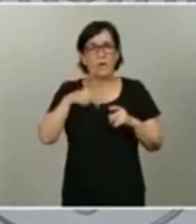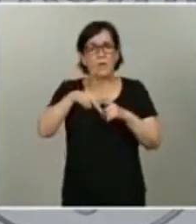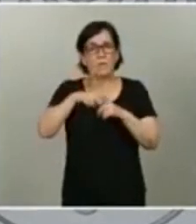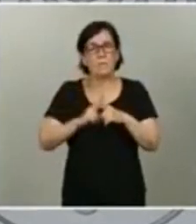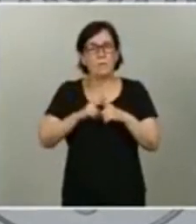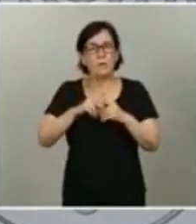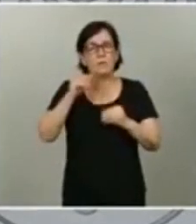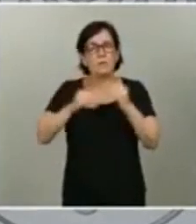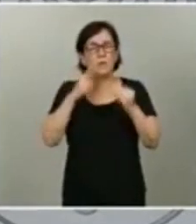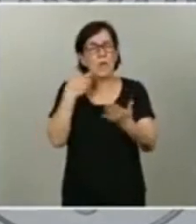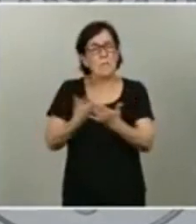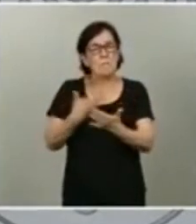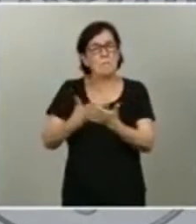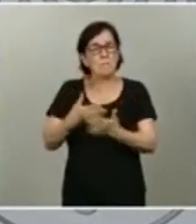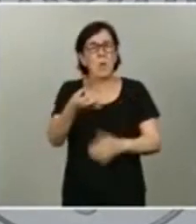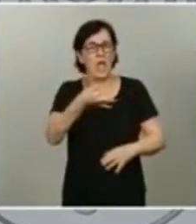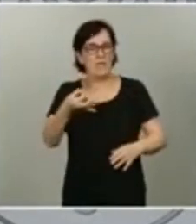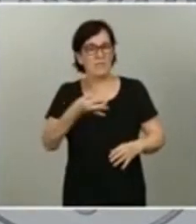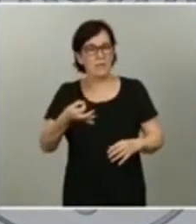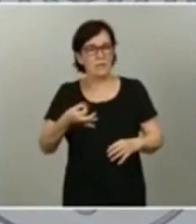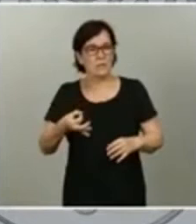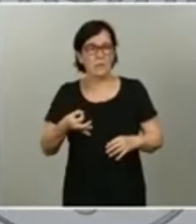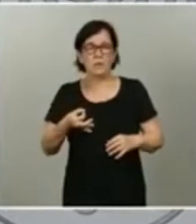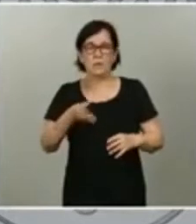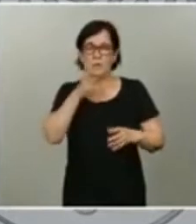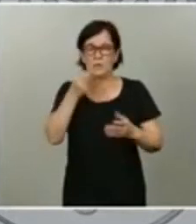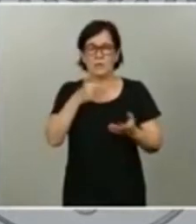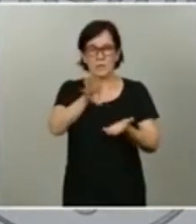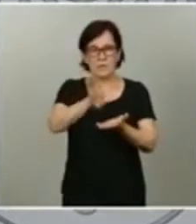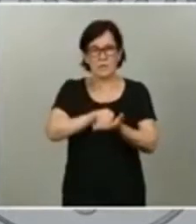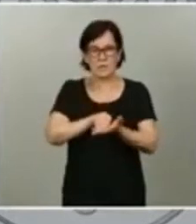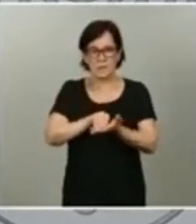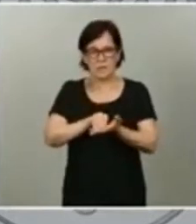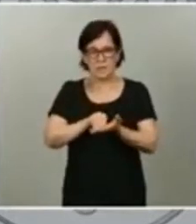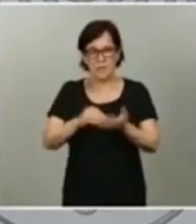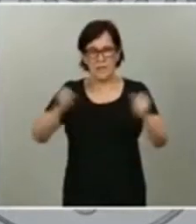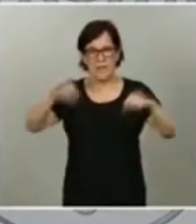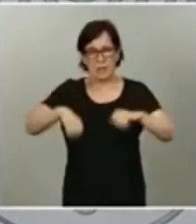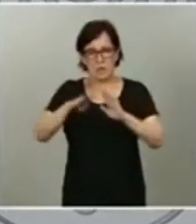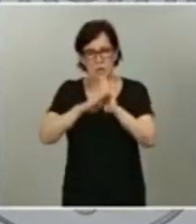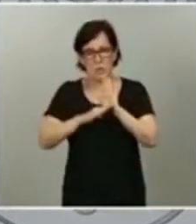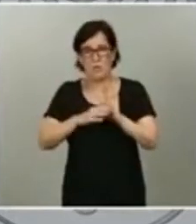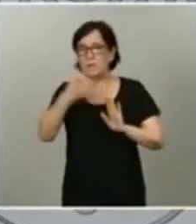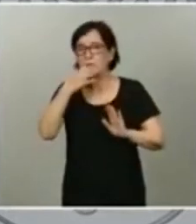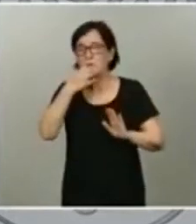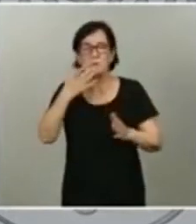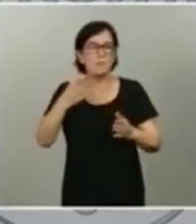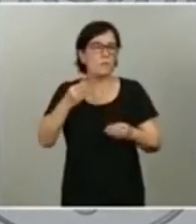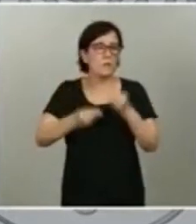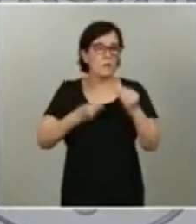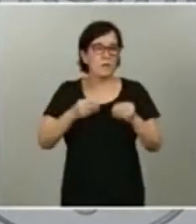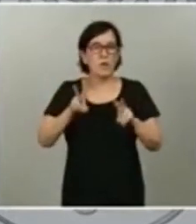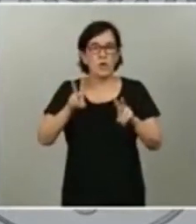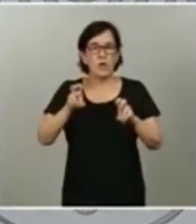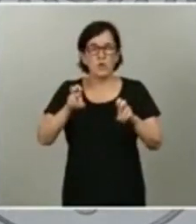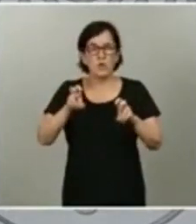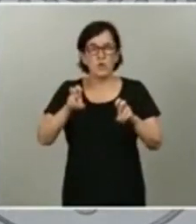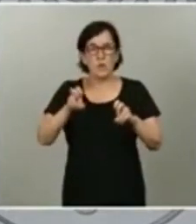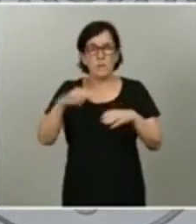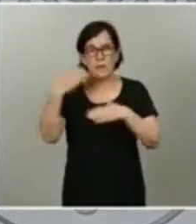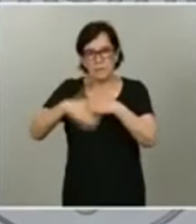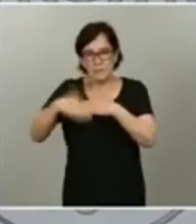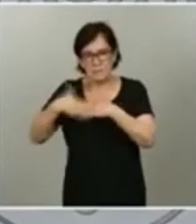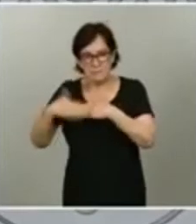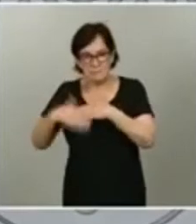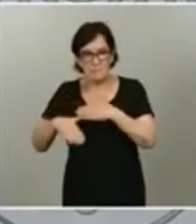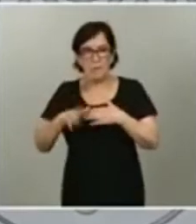mostrando eficaz y, de hecho, se recoge en el propio acuerdo que en el caso de que hubiera nuevas restricciones por